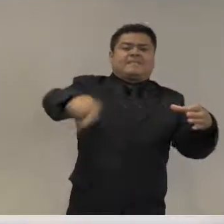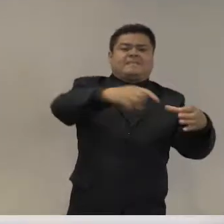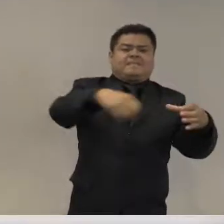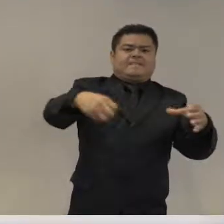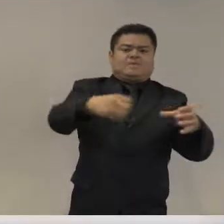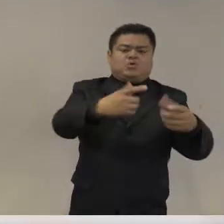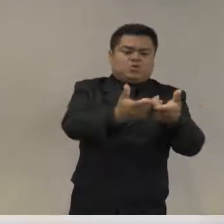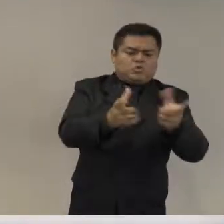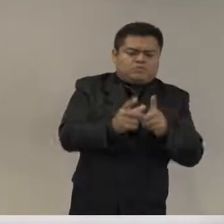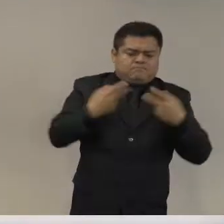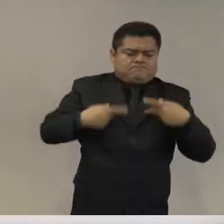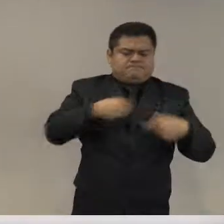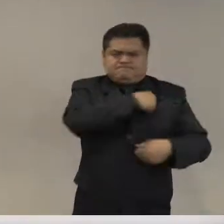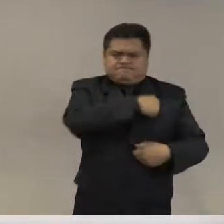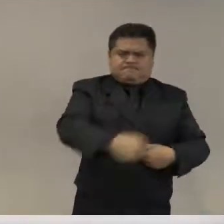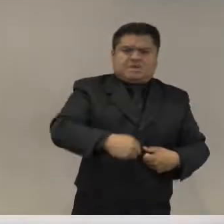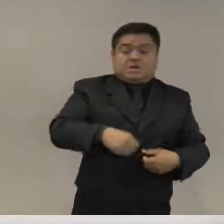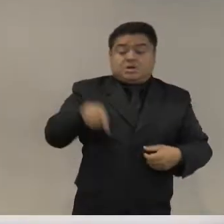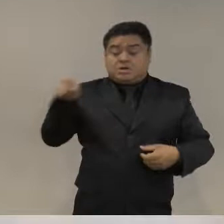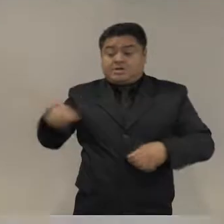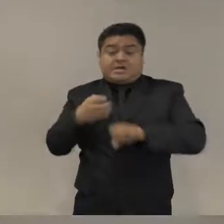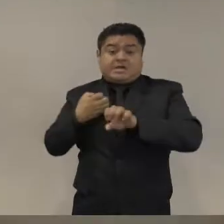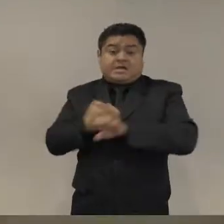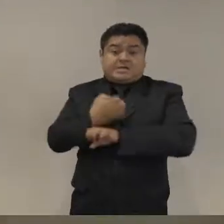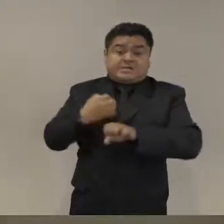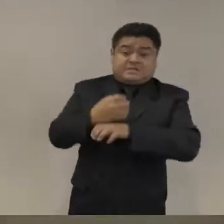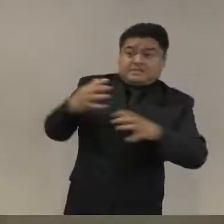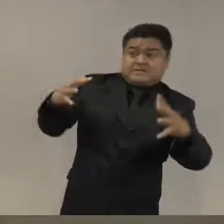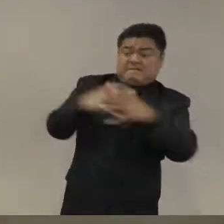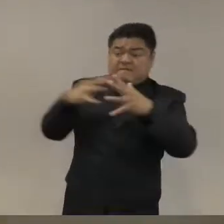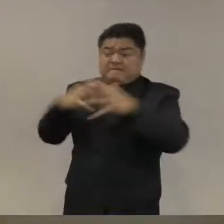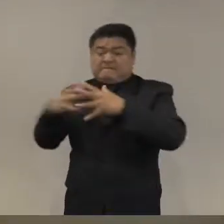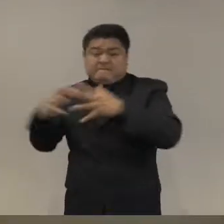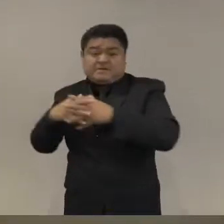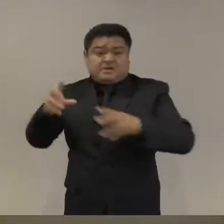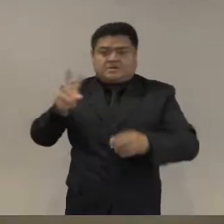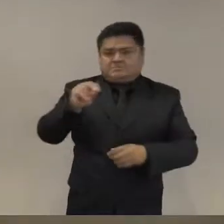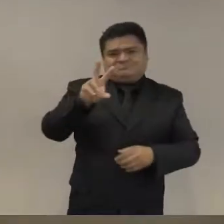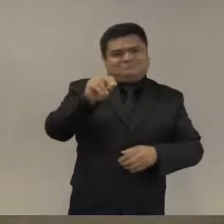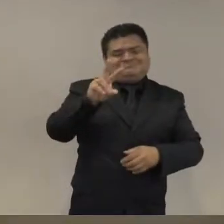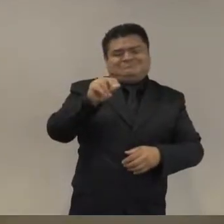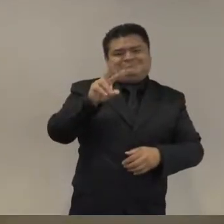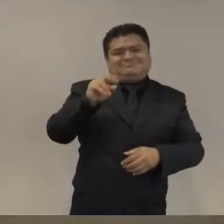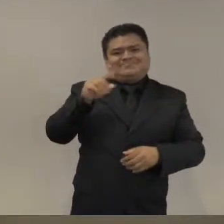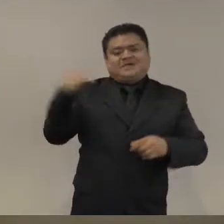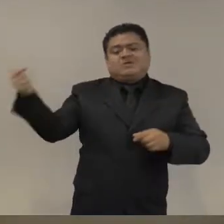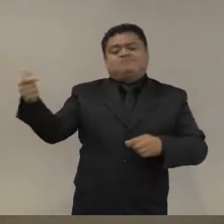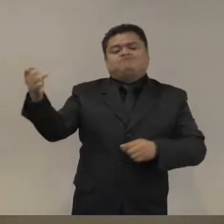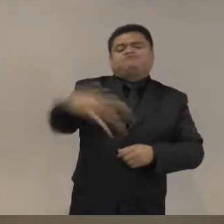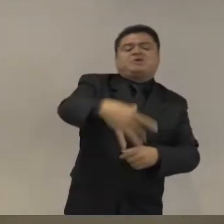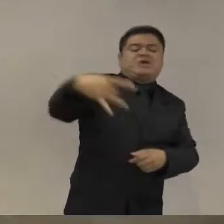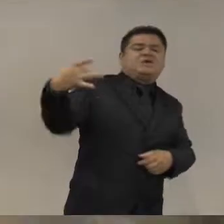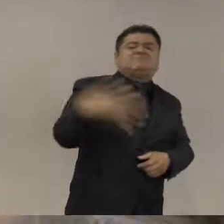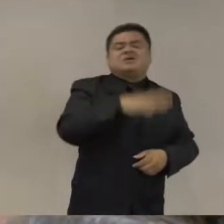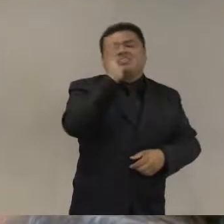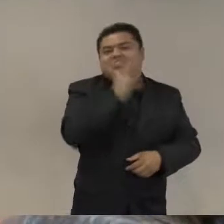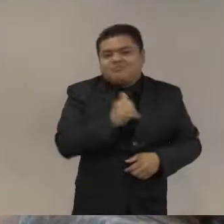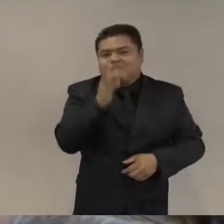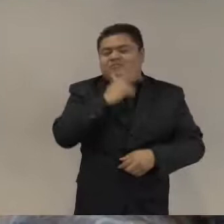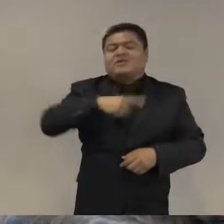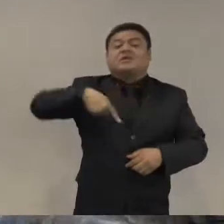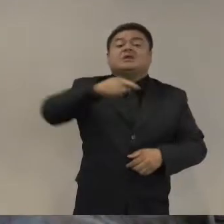Lo que buscan en serio es corromper, penetrar a las instituciones del Estado como un virus.